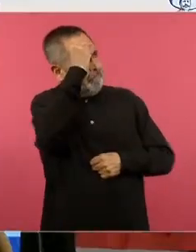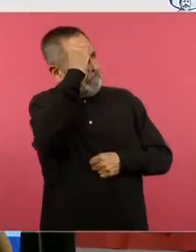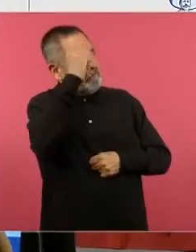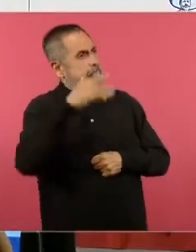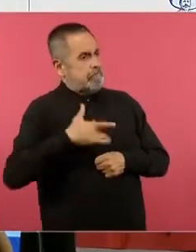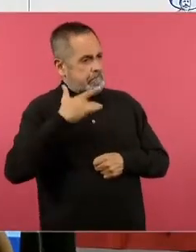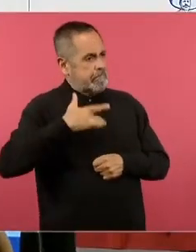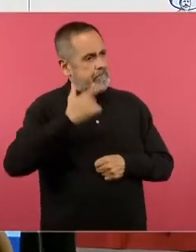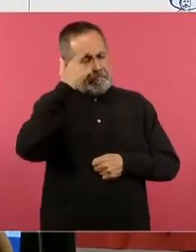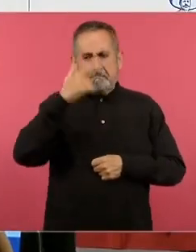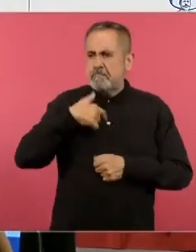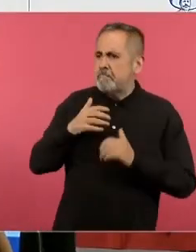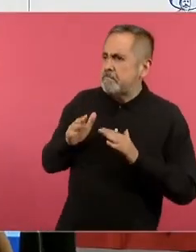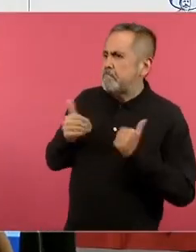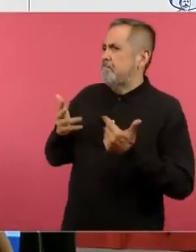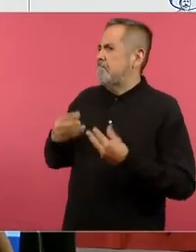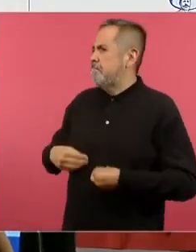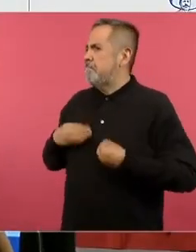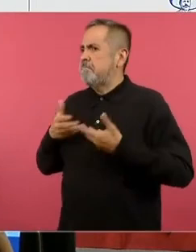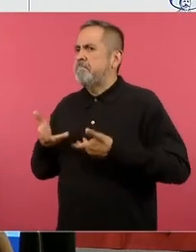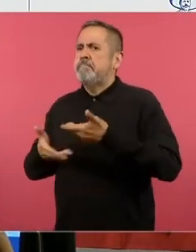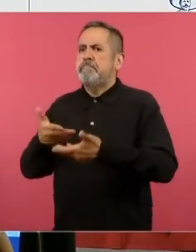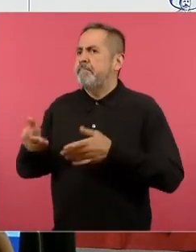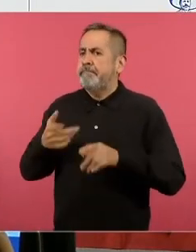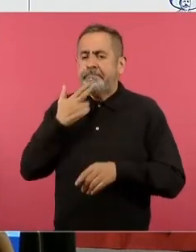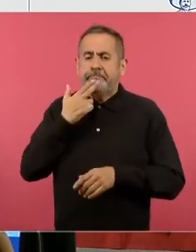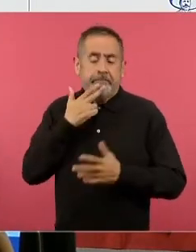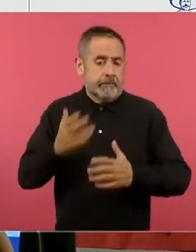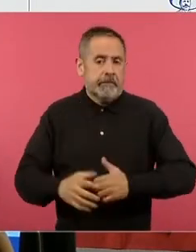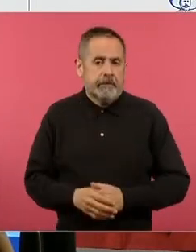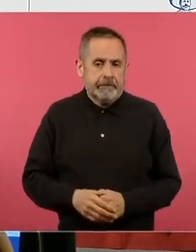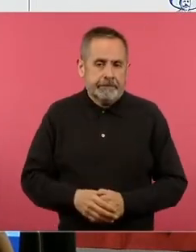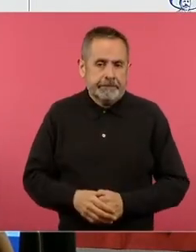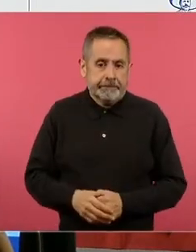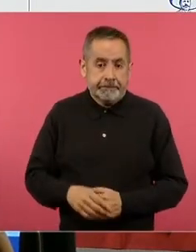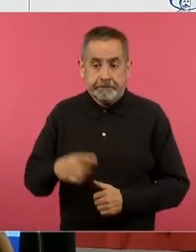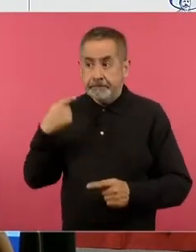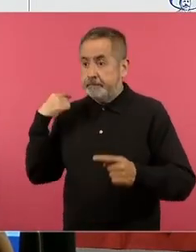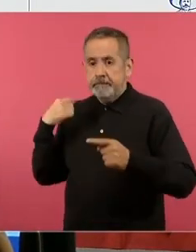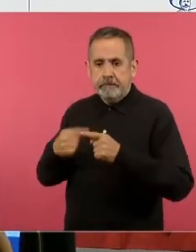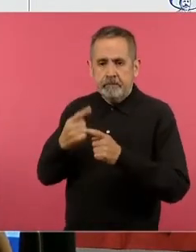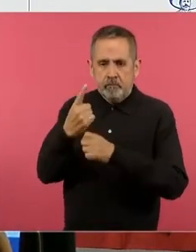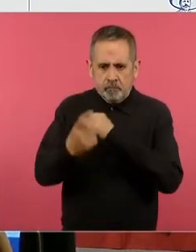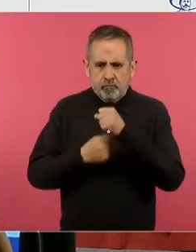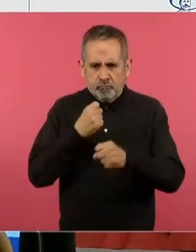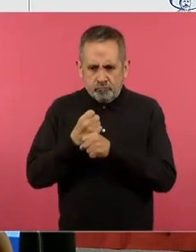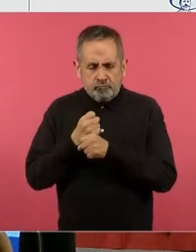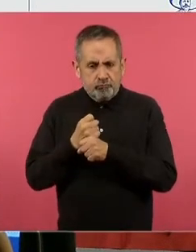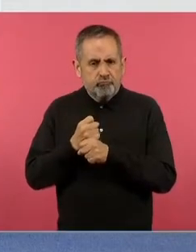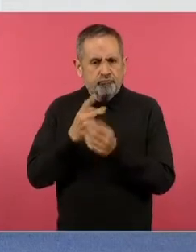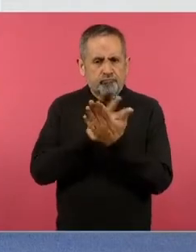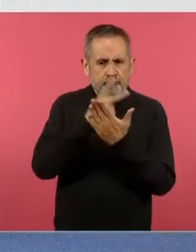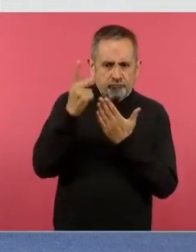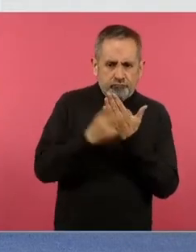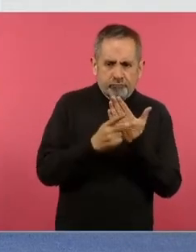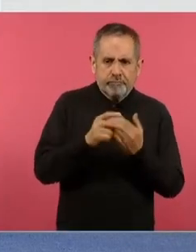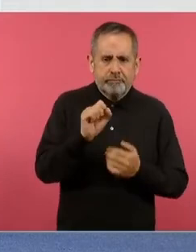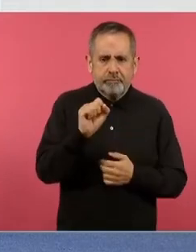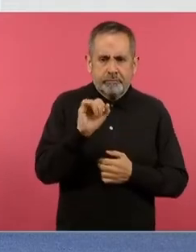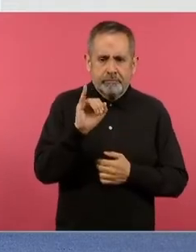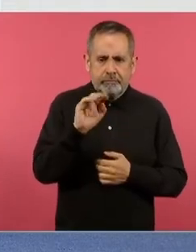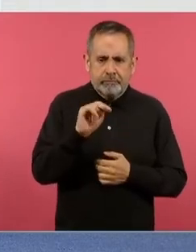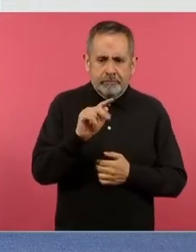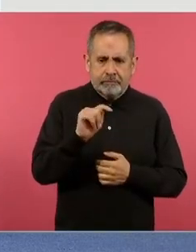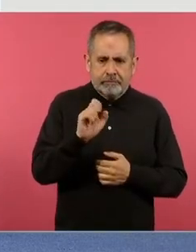teniendo para su vida los maestros tuvieron durante todo este año los programas sintéticos